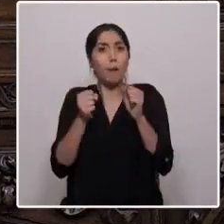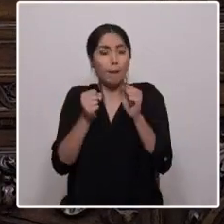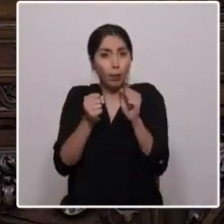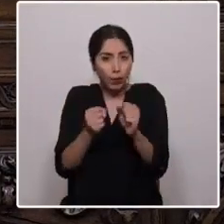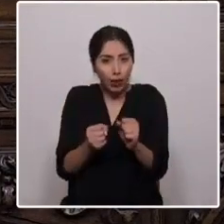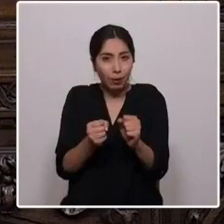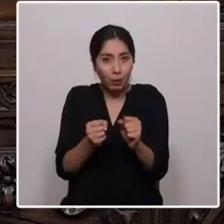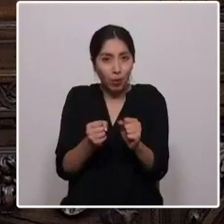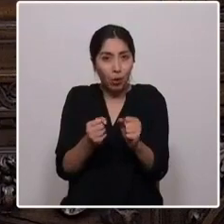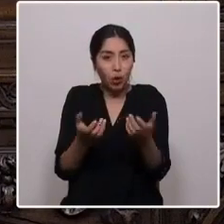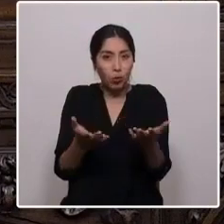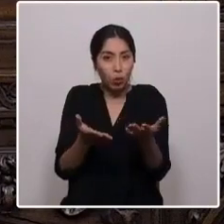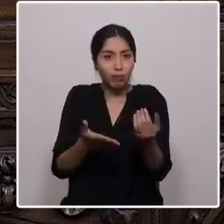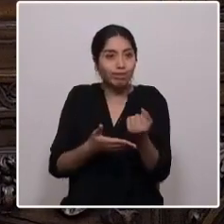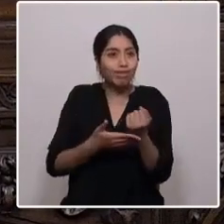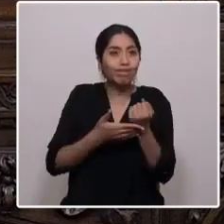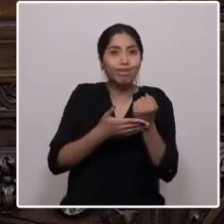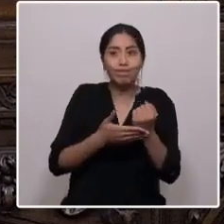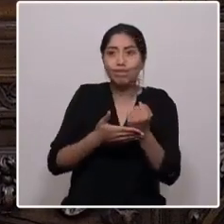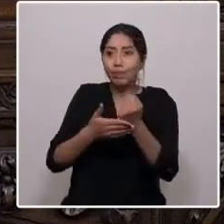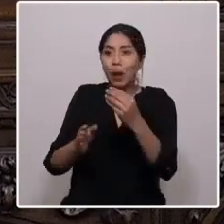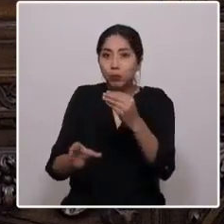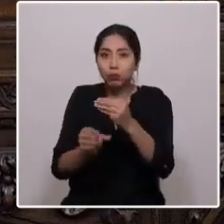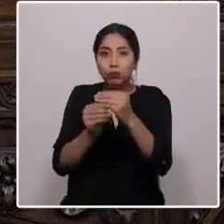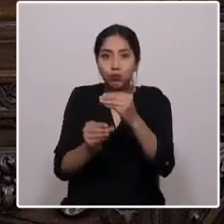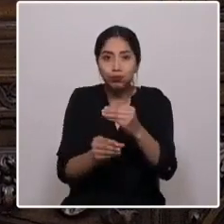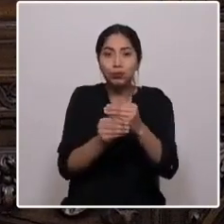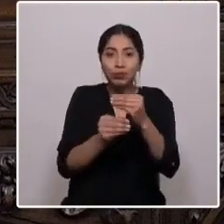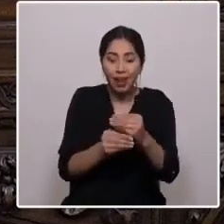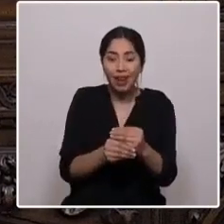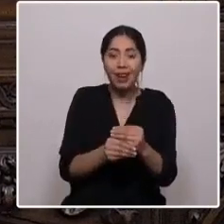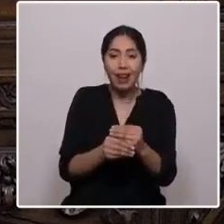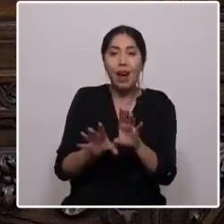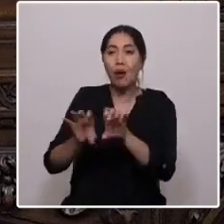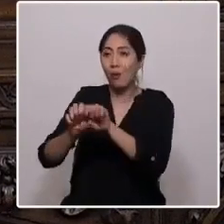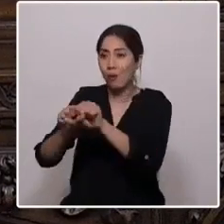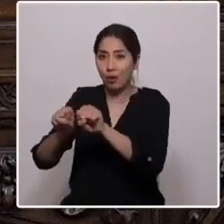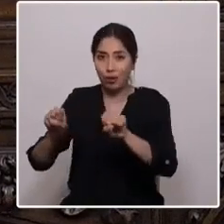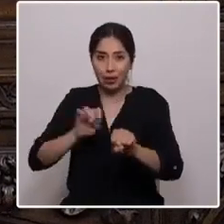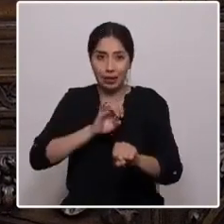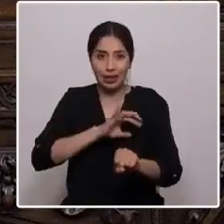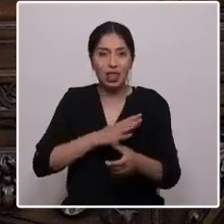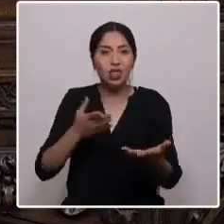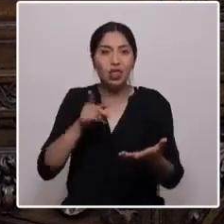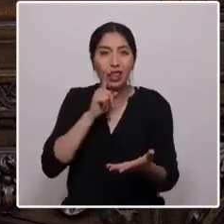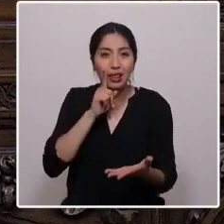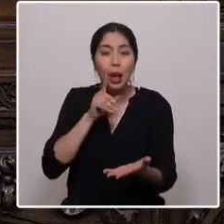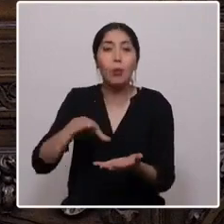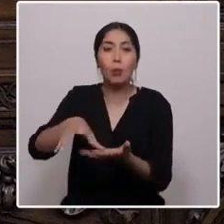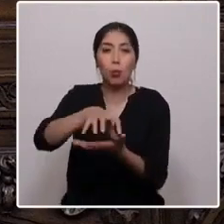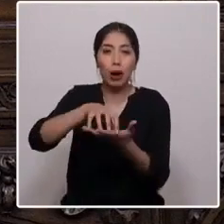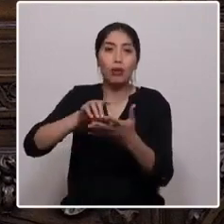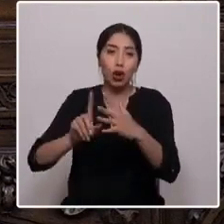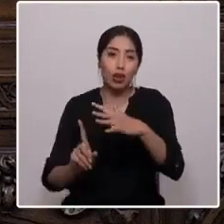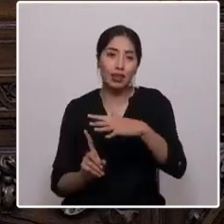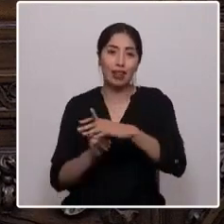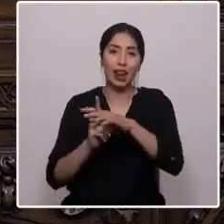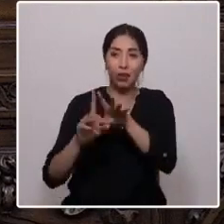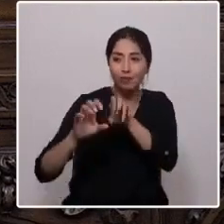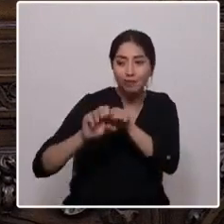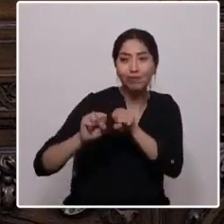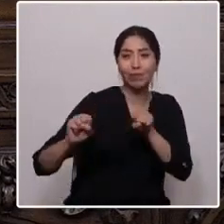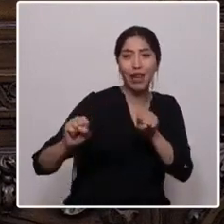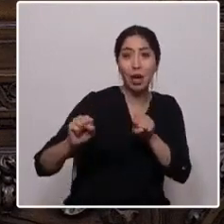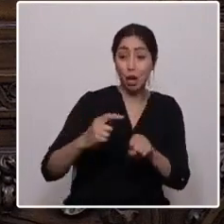contribuir a la reconciliación de Chile con sus pueblos originarios. De nosotros depende que